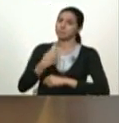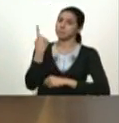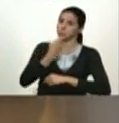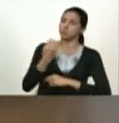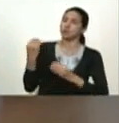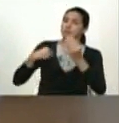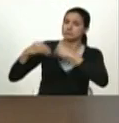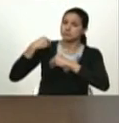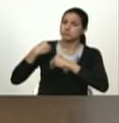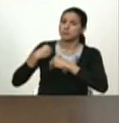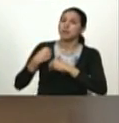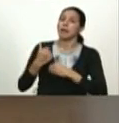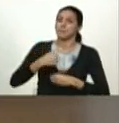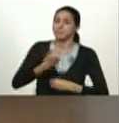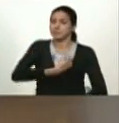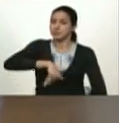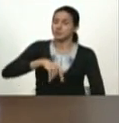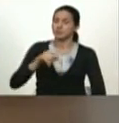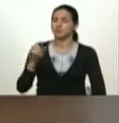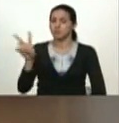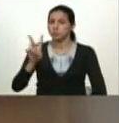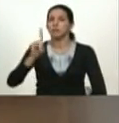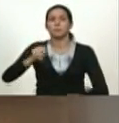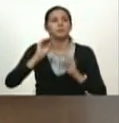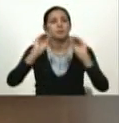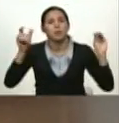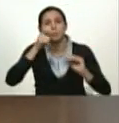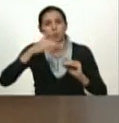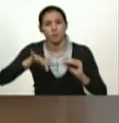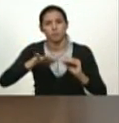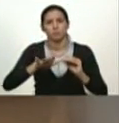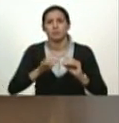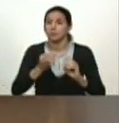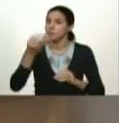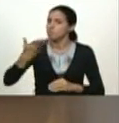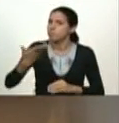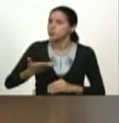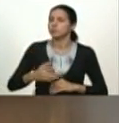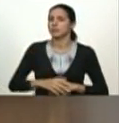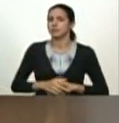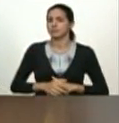tiempo real al pueblo es clave para tener el manejo